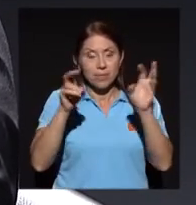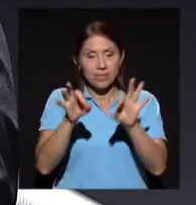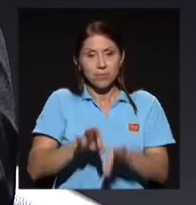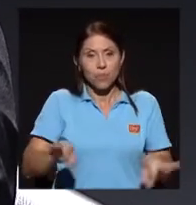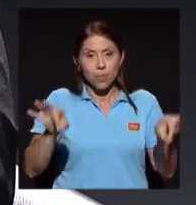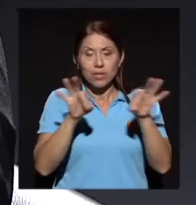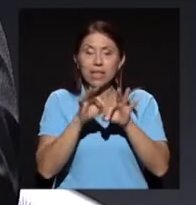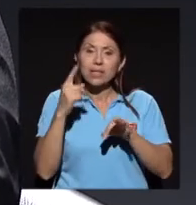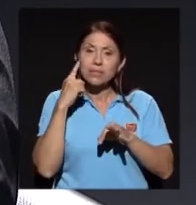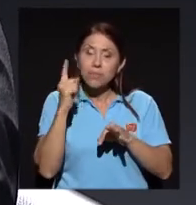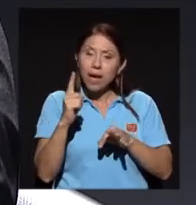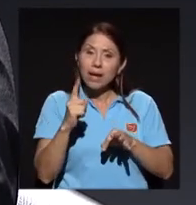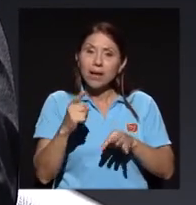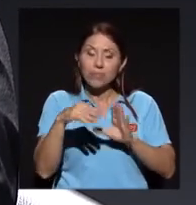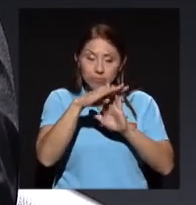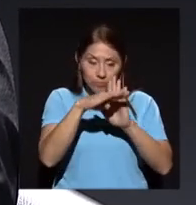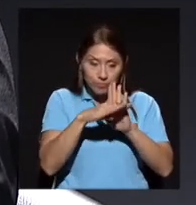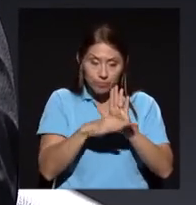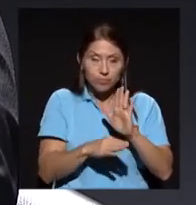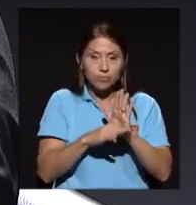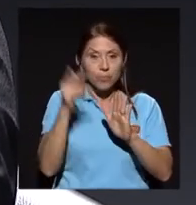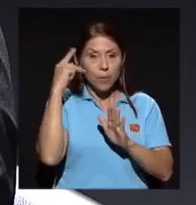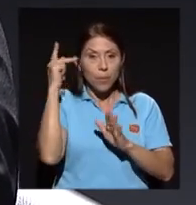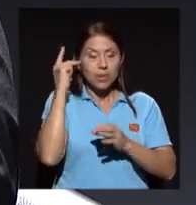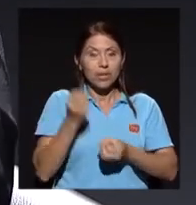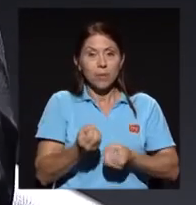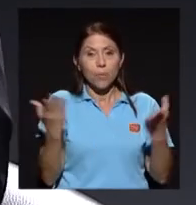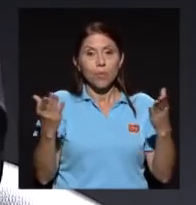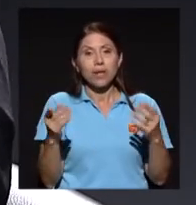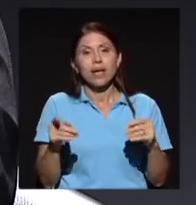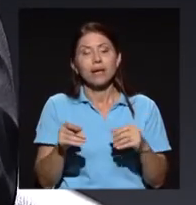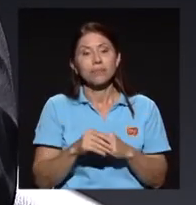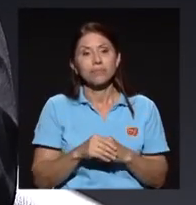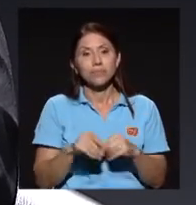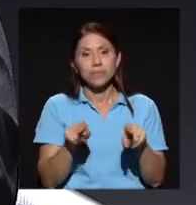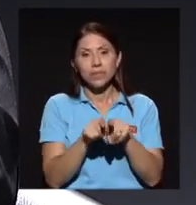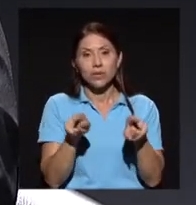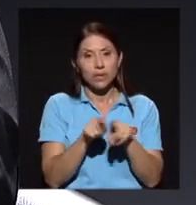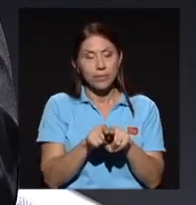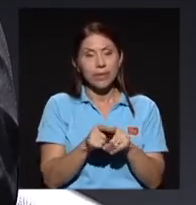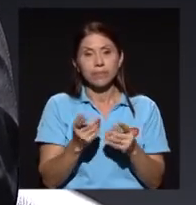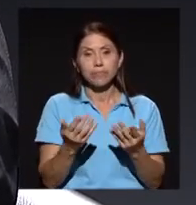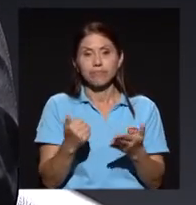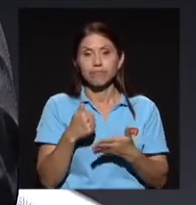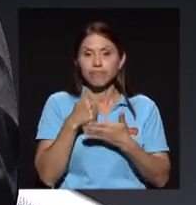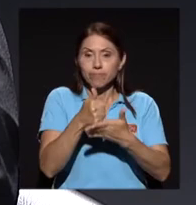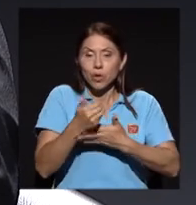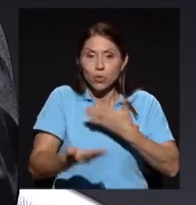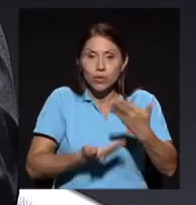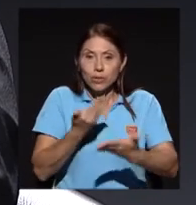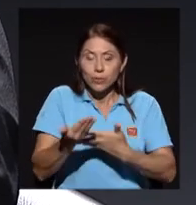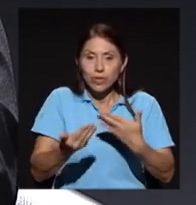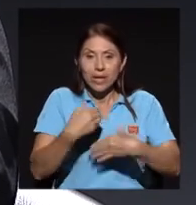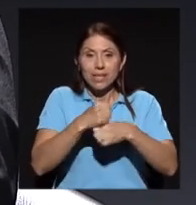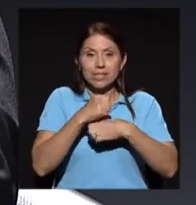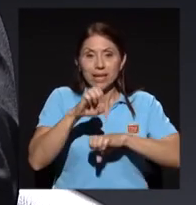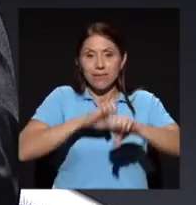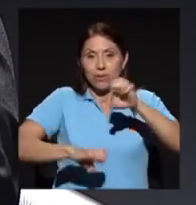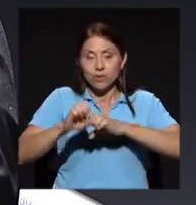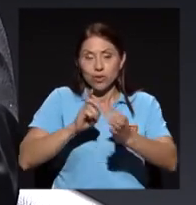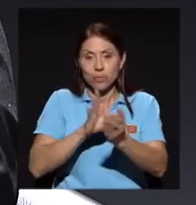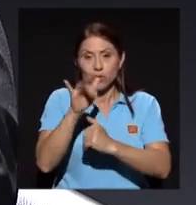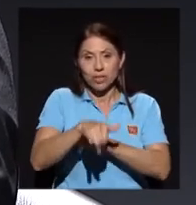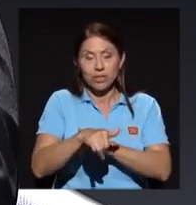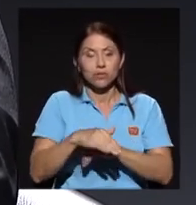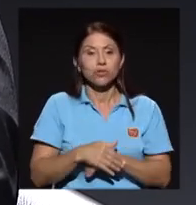y de generación de política pública sino también contribuir a esa evaluación de proyectos y luego